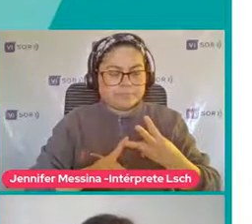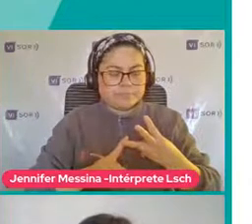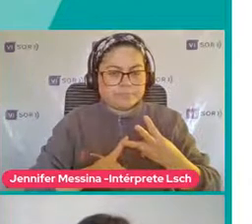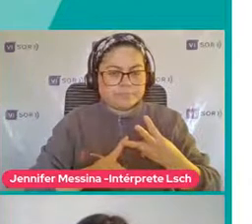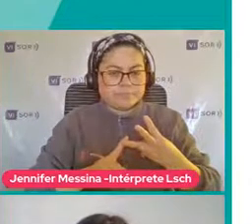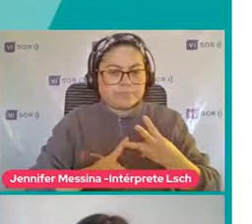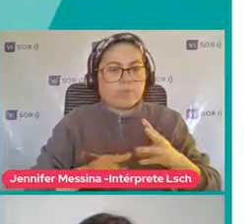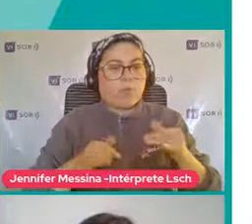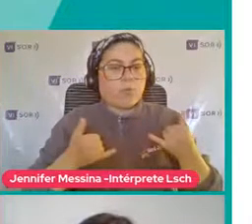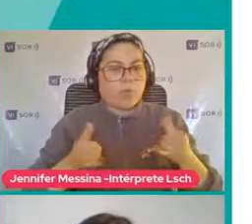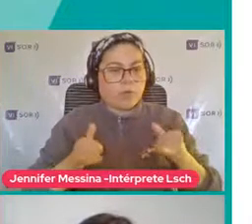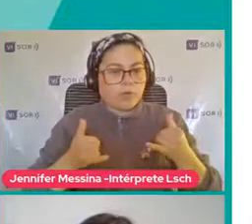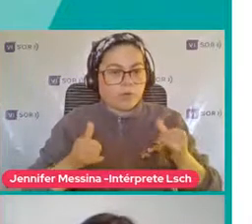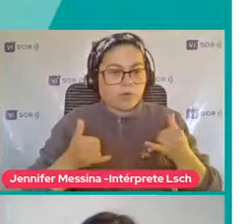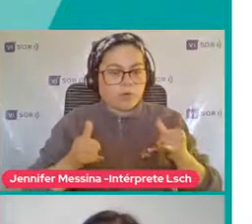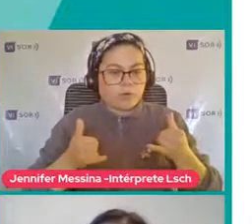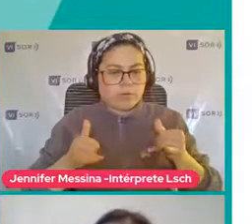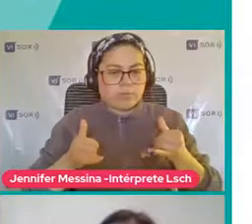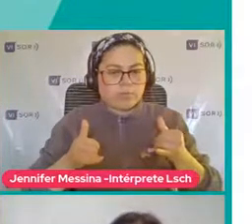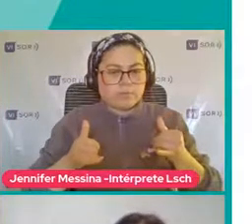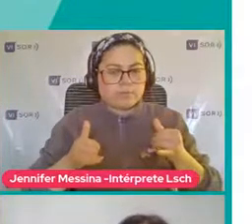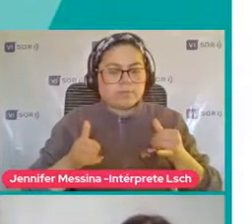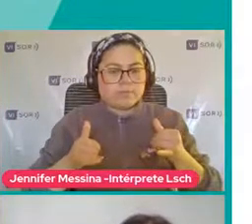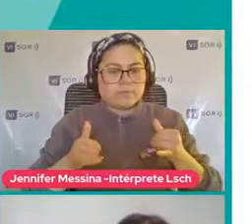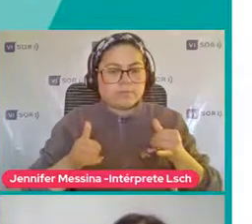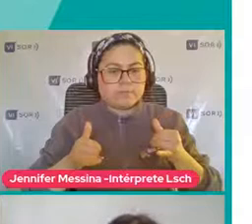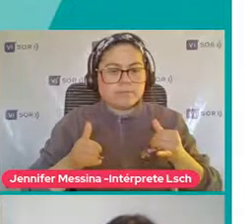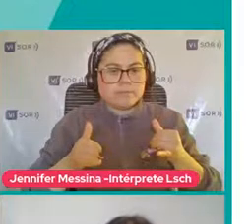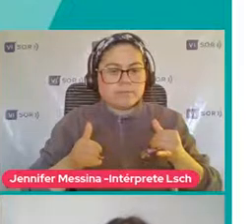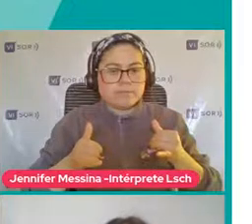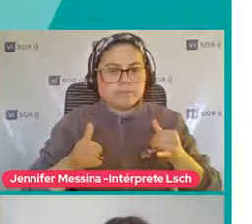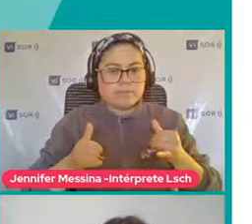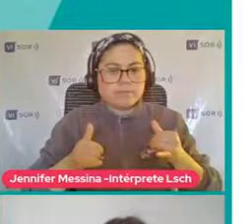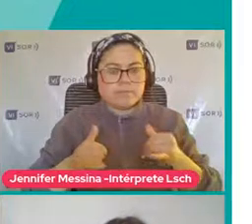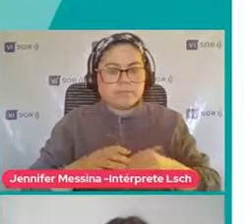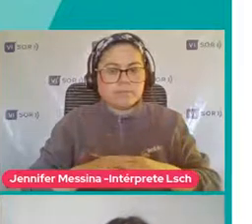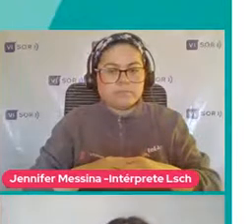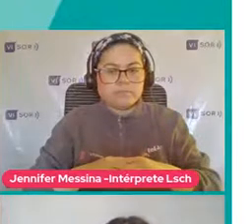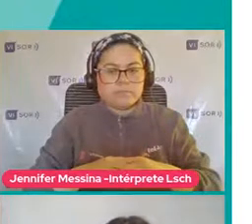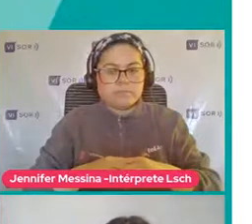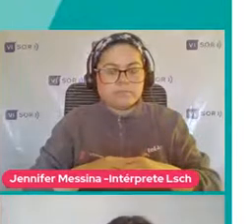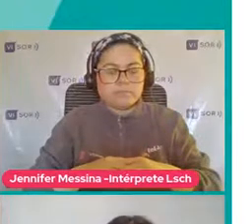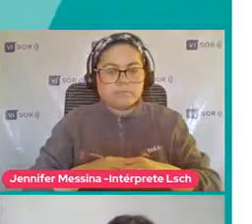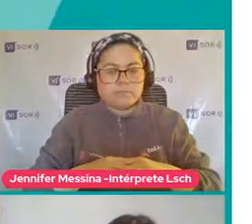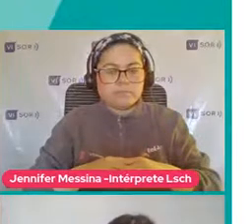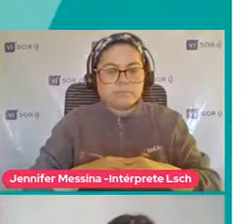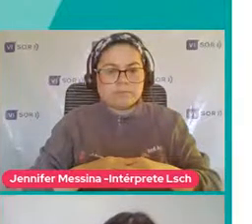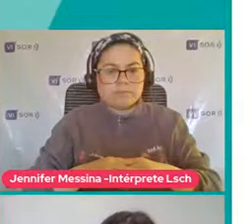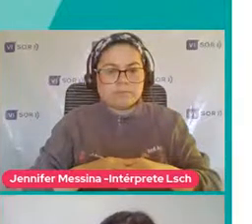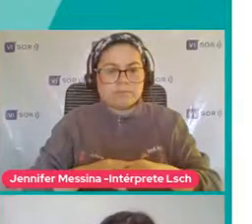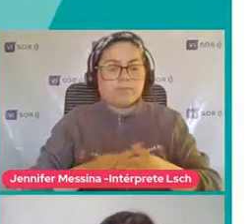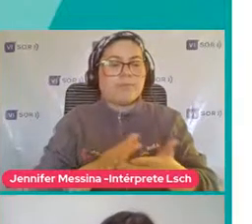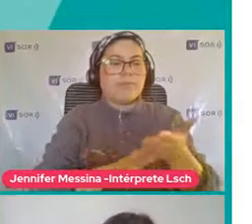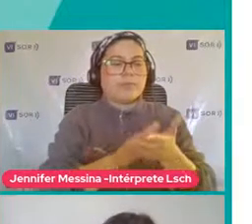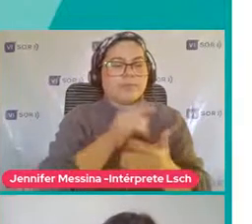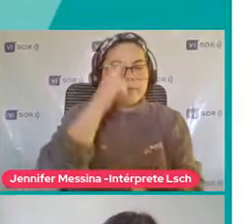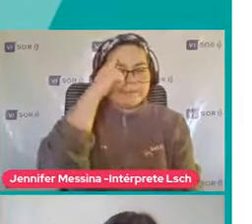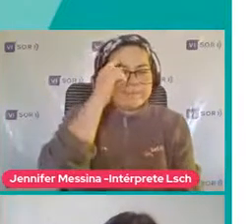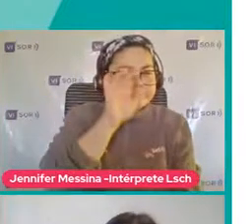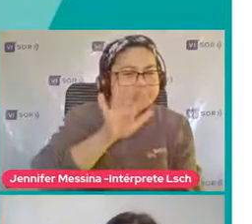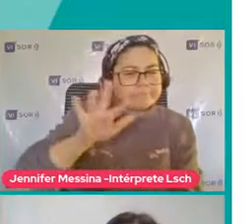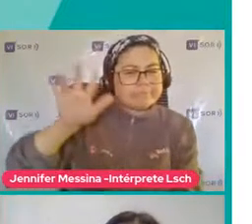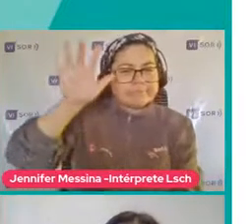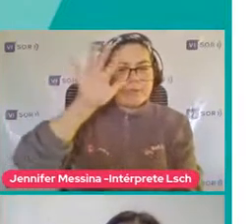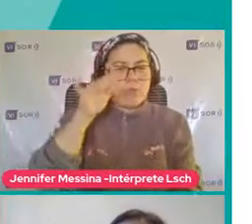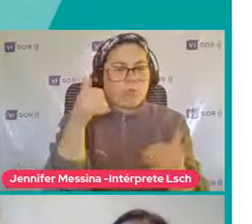juego Aquí ojo Que está de nuevo el juego No hace No se les dificulta Revisar juegos De fantasía O imaginación Y ahí hay un ejemplo